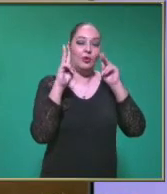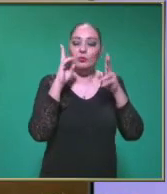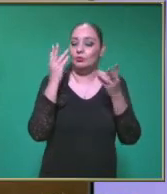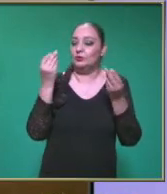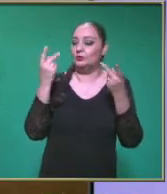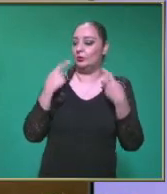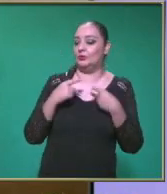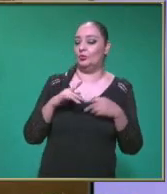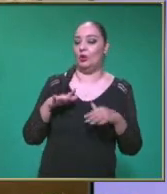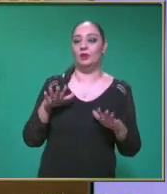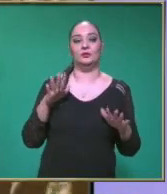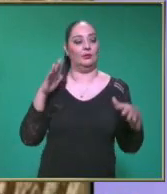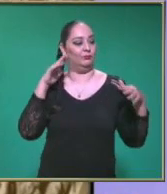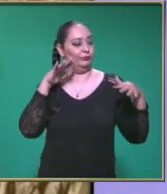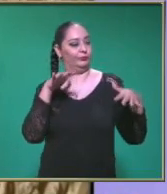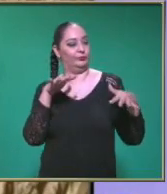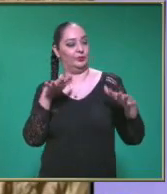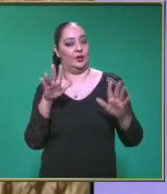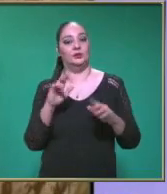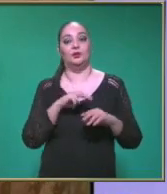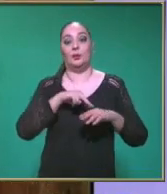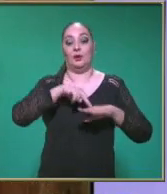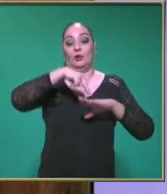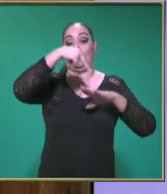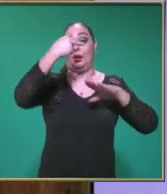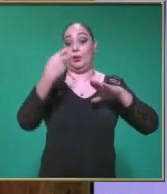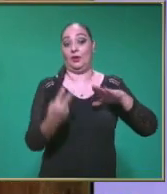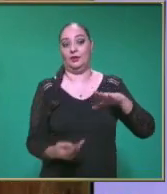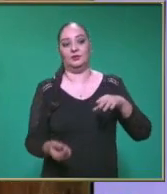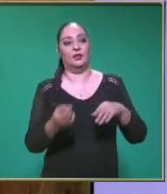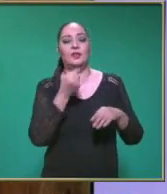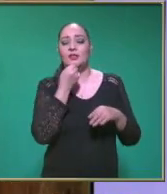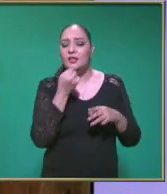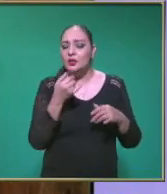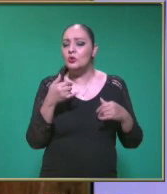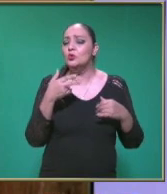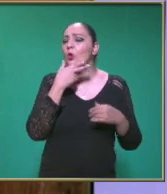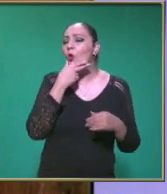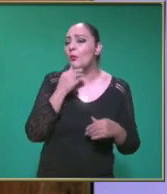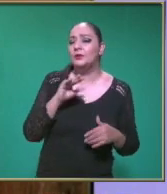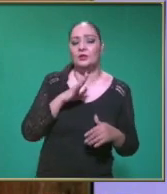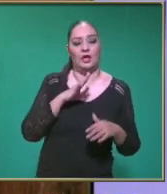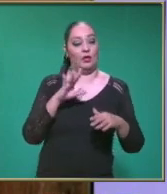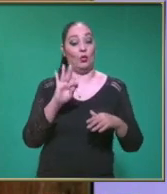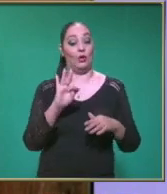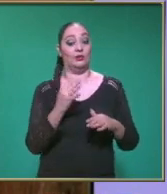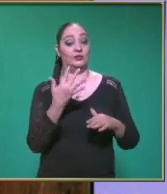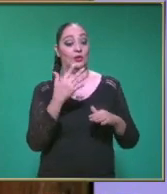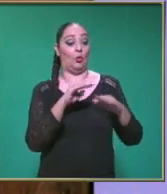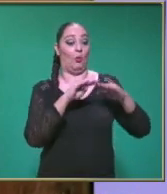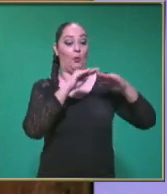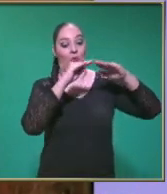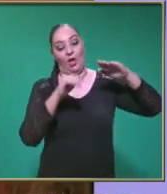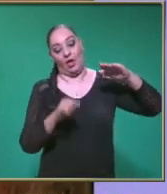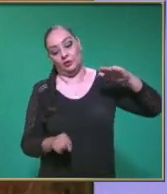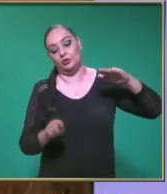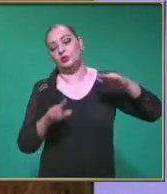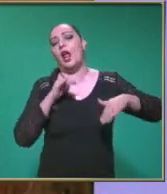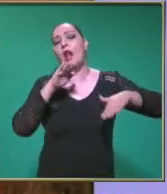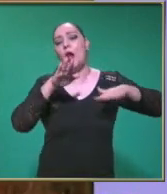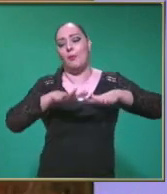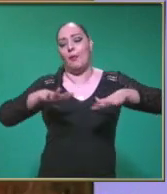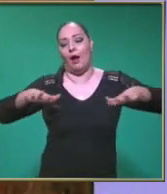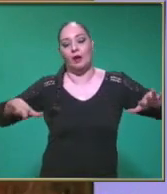clavadistas De la quebrada Hombres y niños Que se dejan caer Desde un acantilado De 45 metros De altura Hasta el océano Esto es